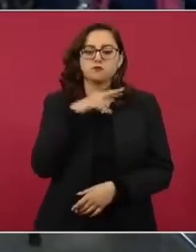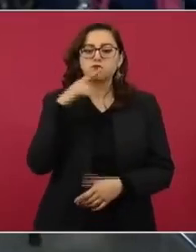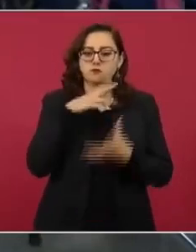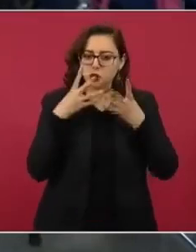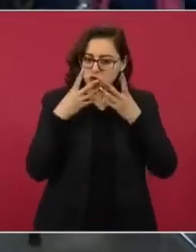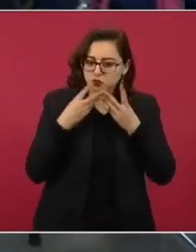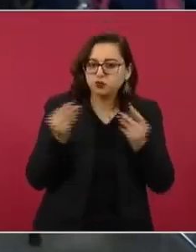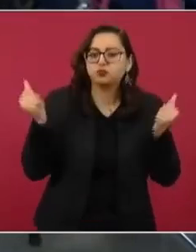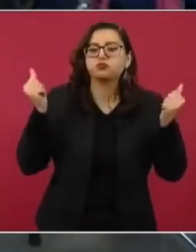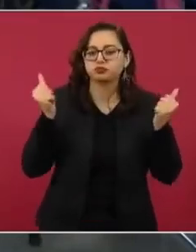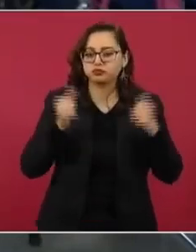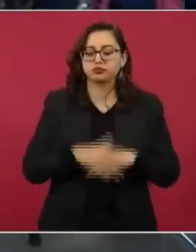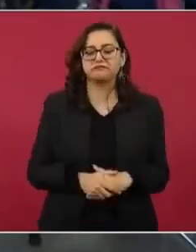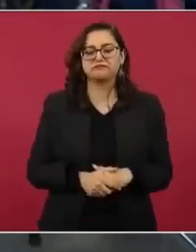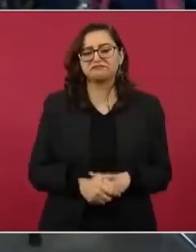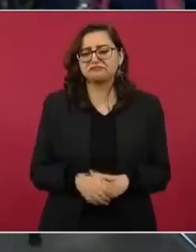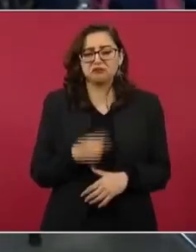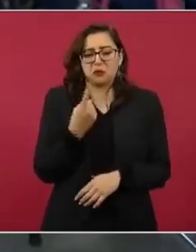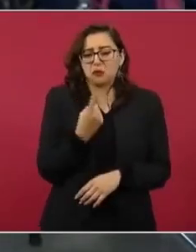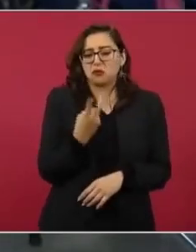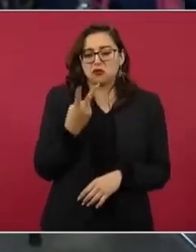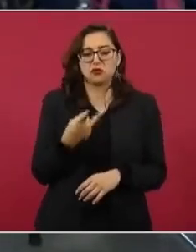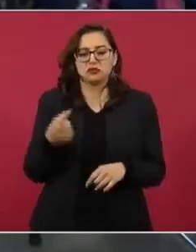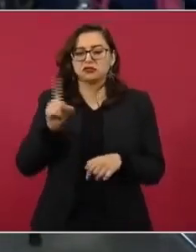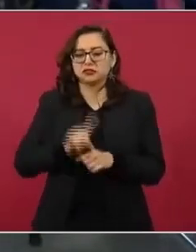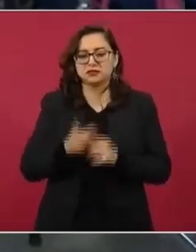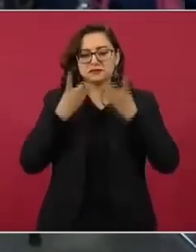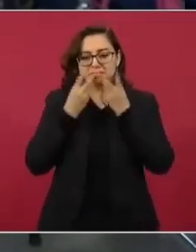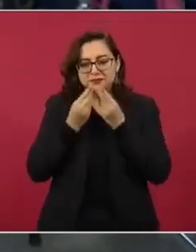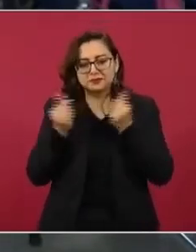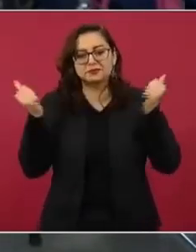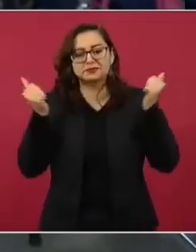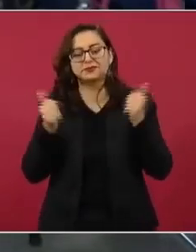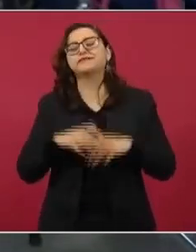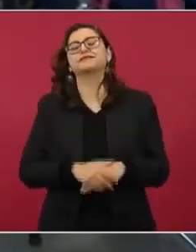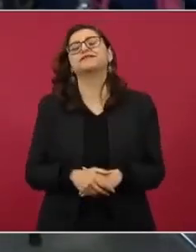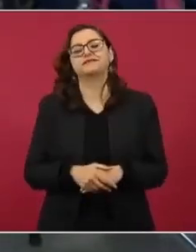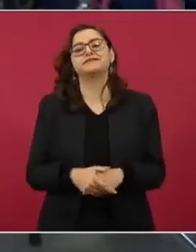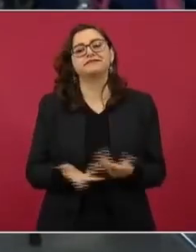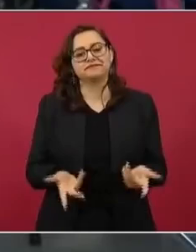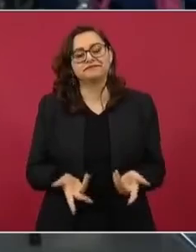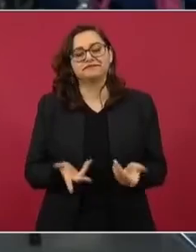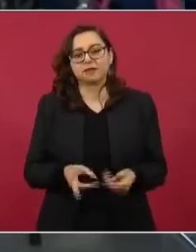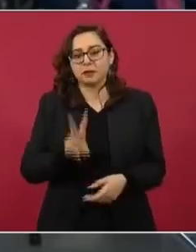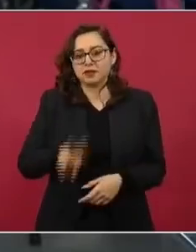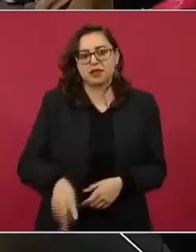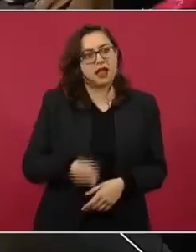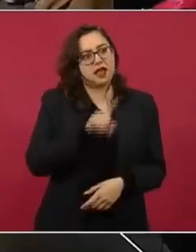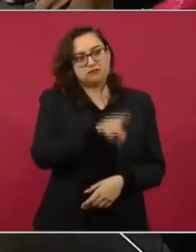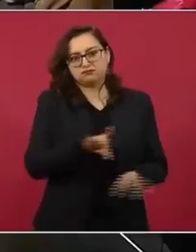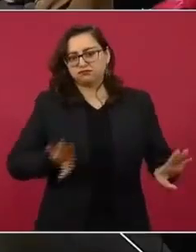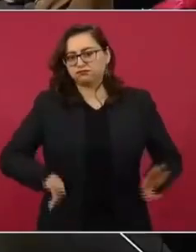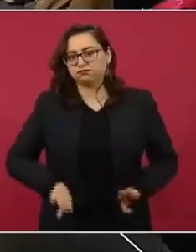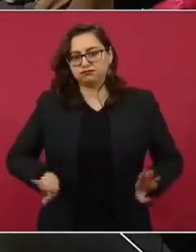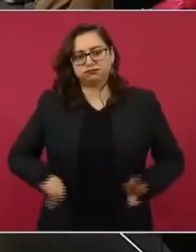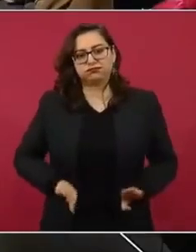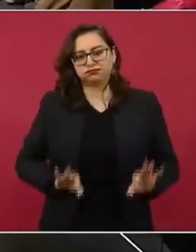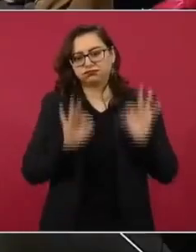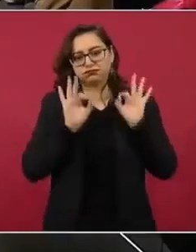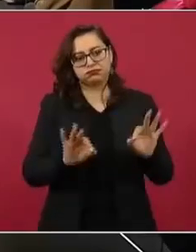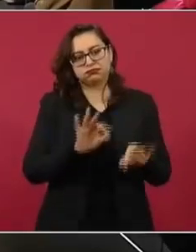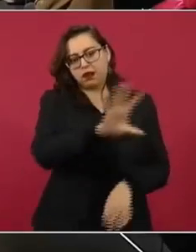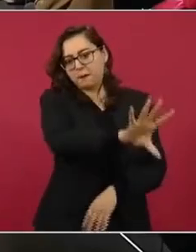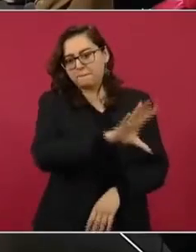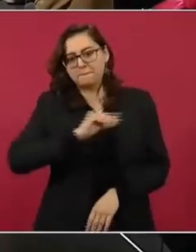cosa, son uno o dos días más y estaremos siempre siguiendo su ejemplo, siempre siguiendo su ejemplo